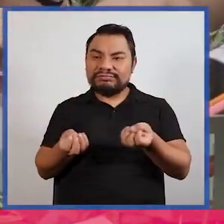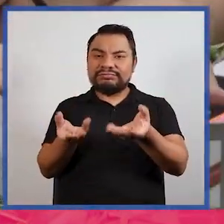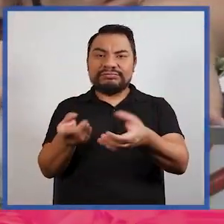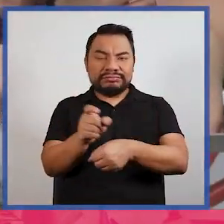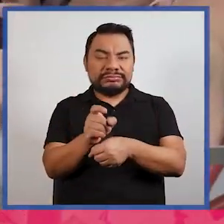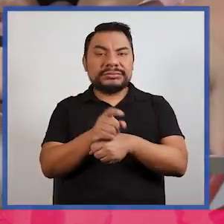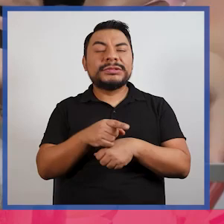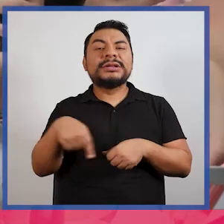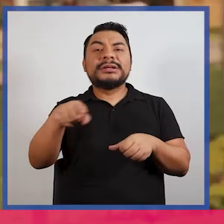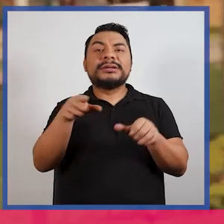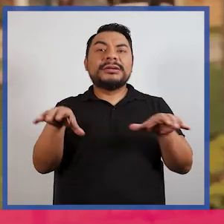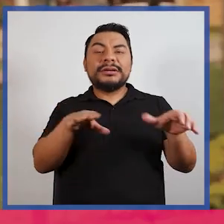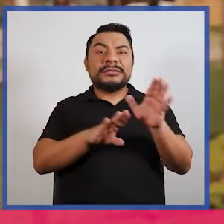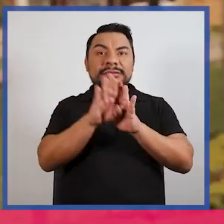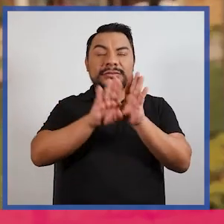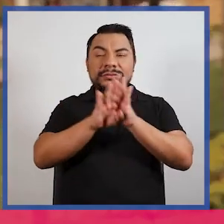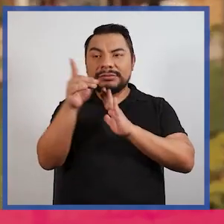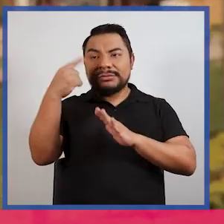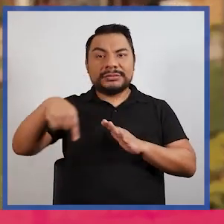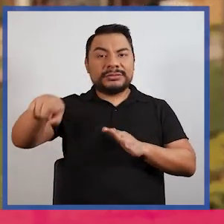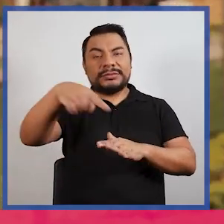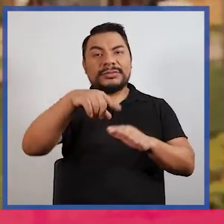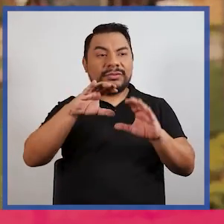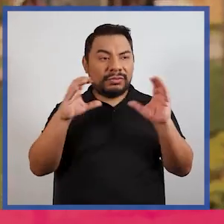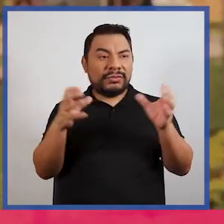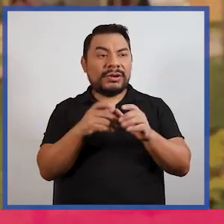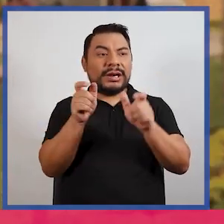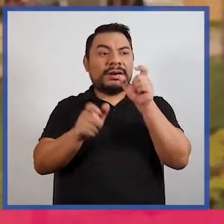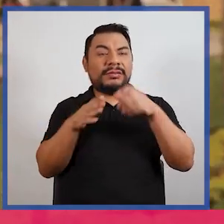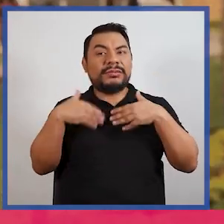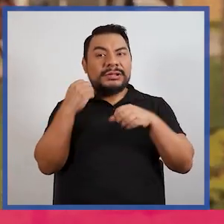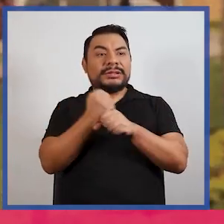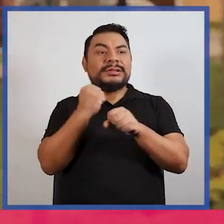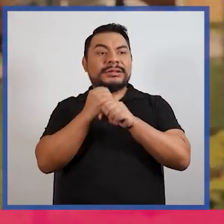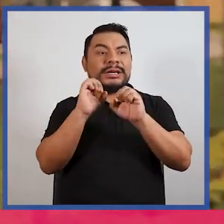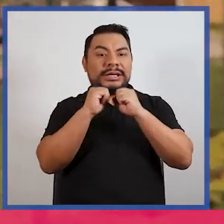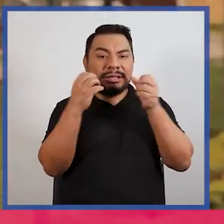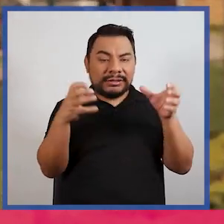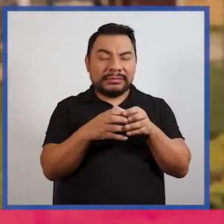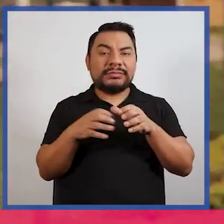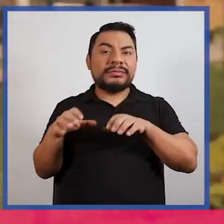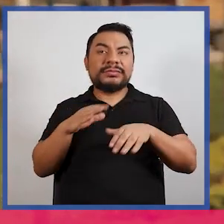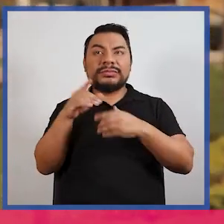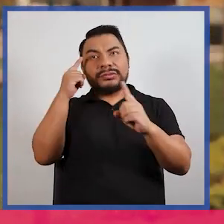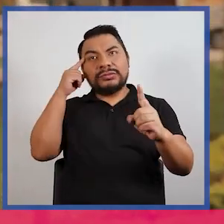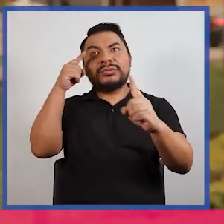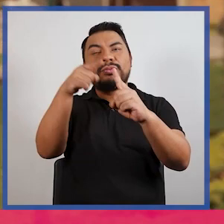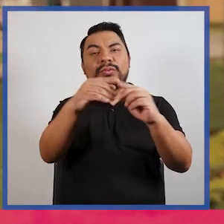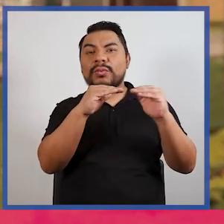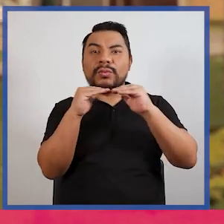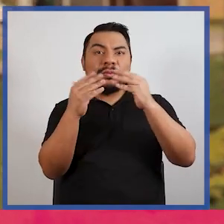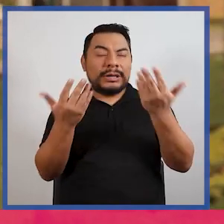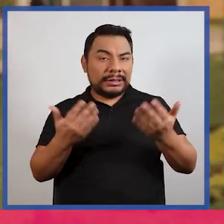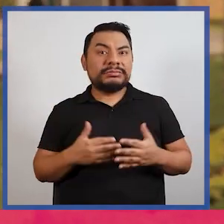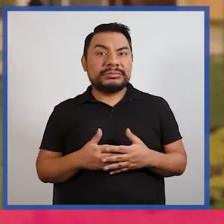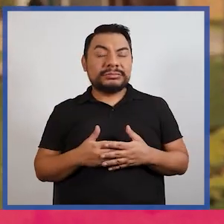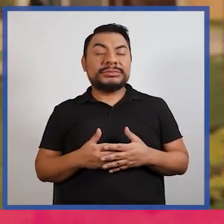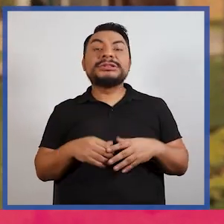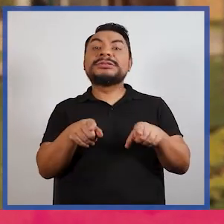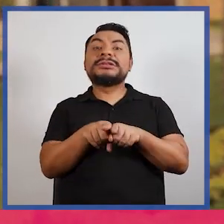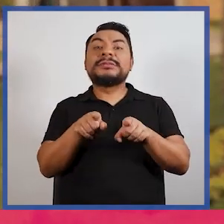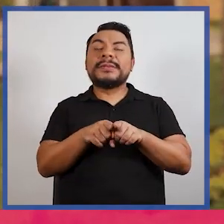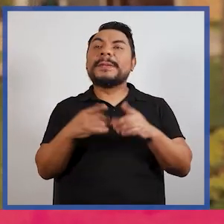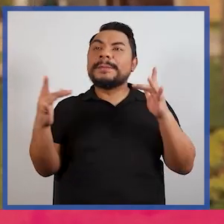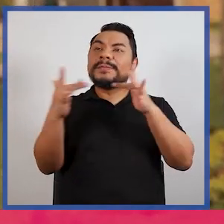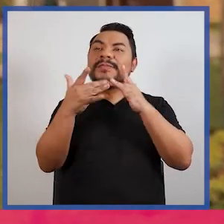proveemos el desarrollo de habilidades de carácter organizacional para que la gente pueda trabajar en equipo, organizarse y lograr un objetivo común y